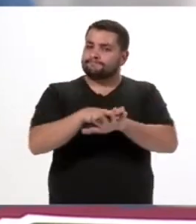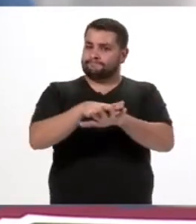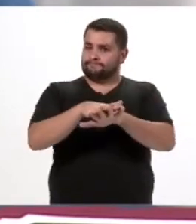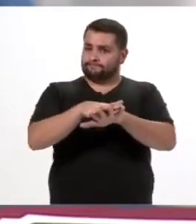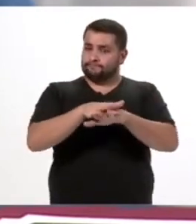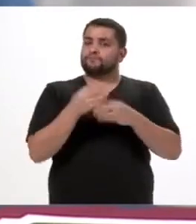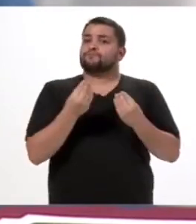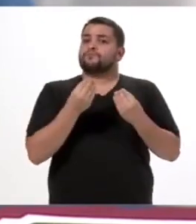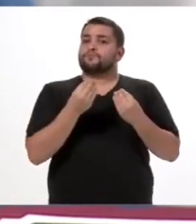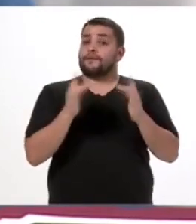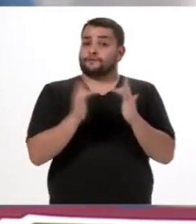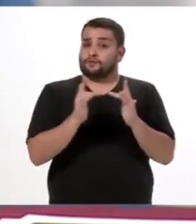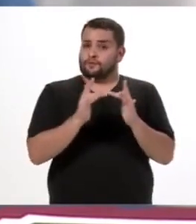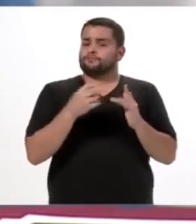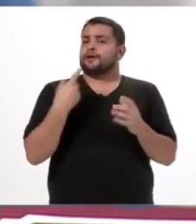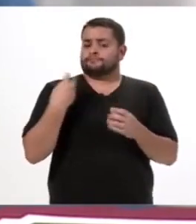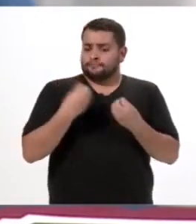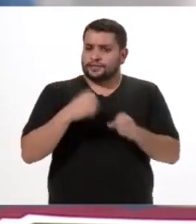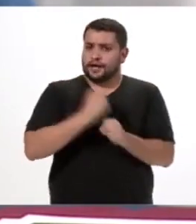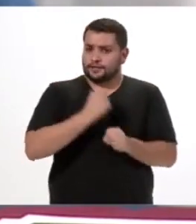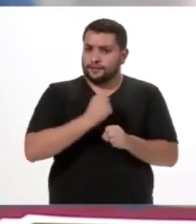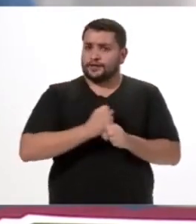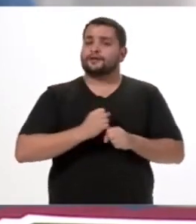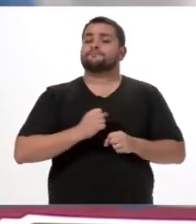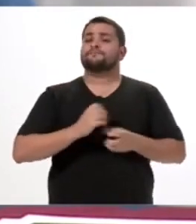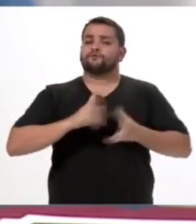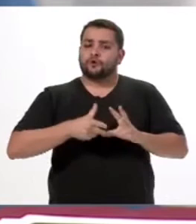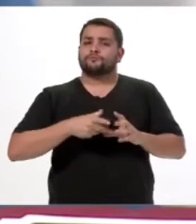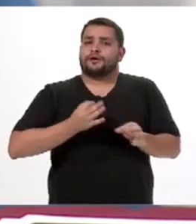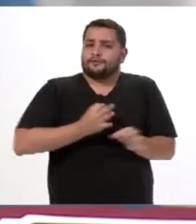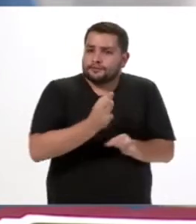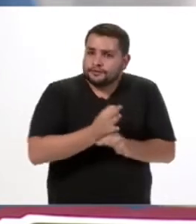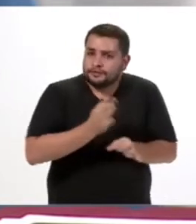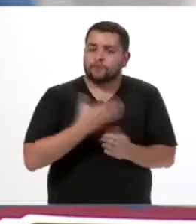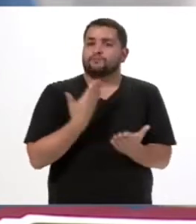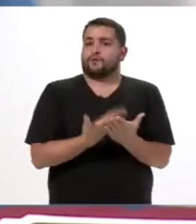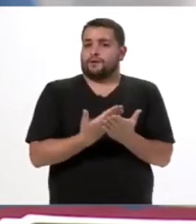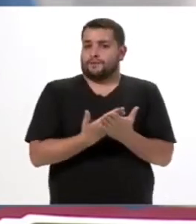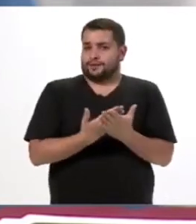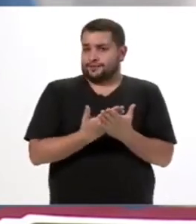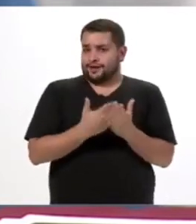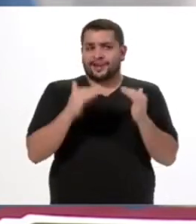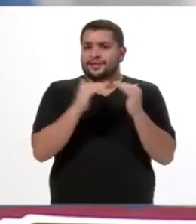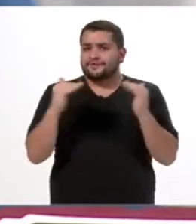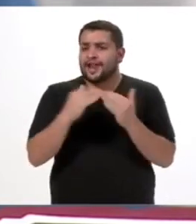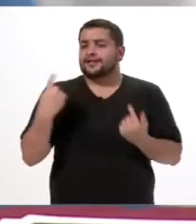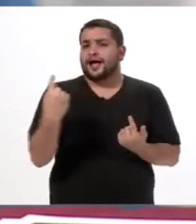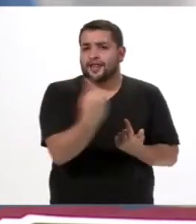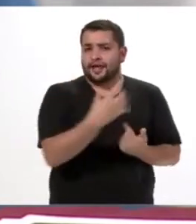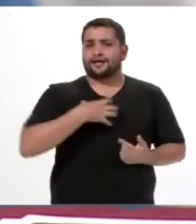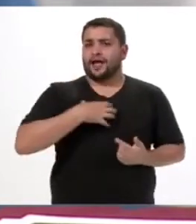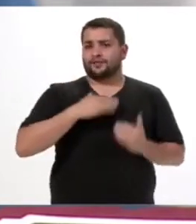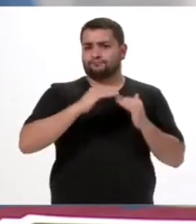vamos a empezar a trabajar con secuencias didácticas, con propuestas para cada nivel, para cada modalidad.